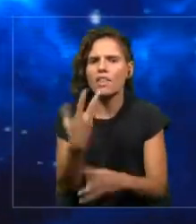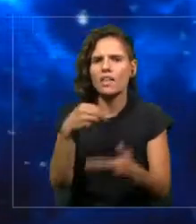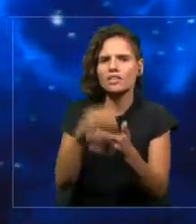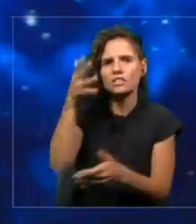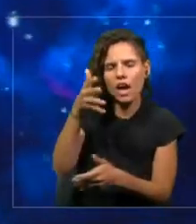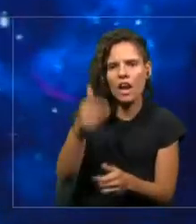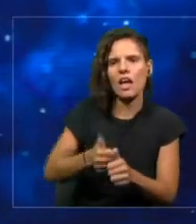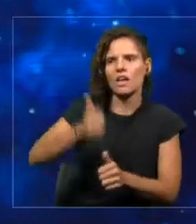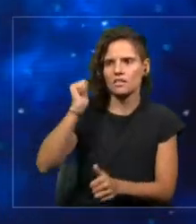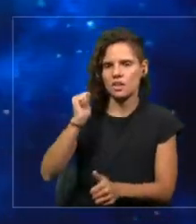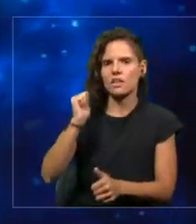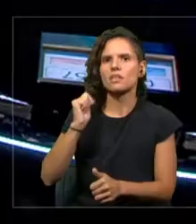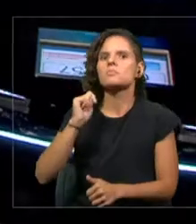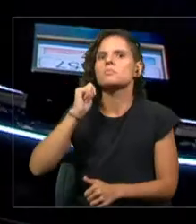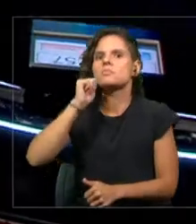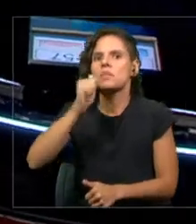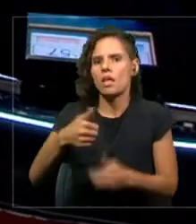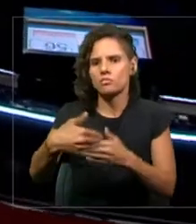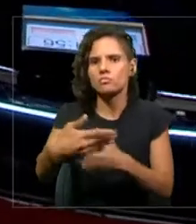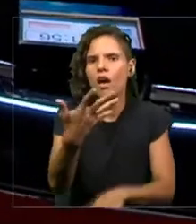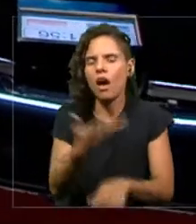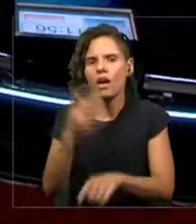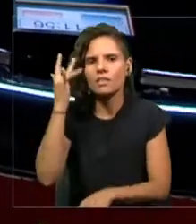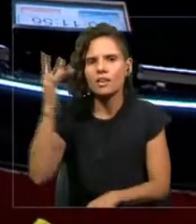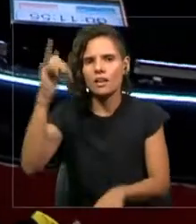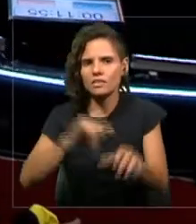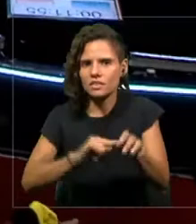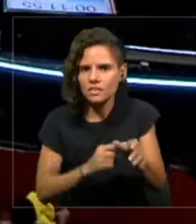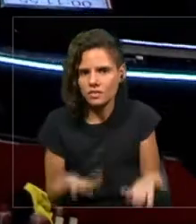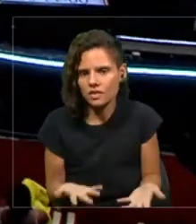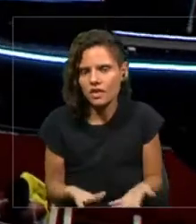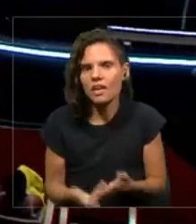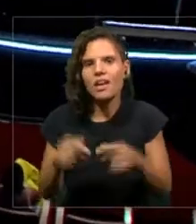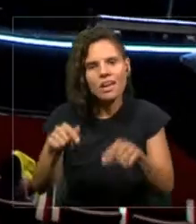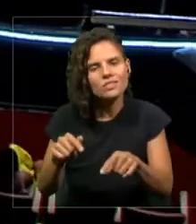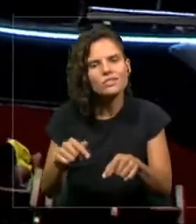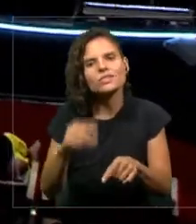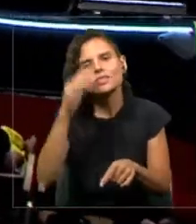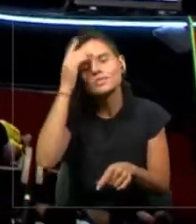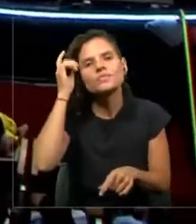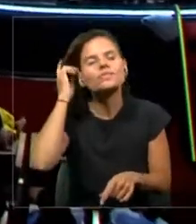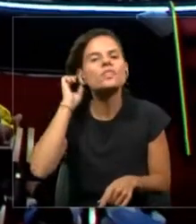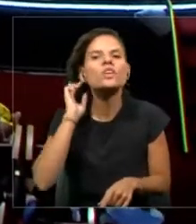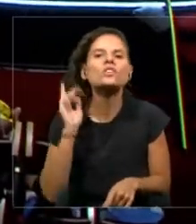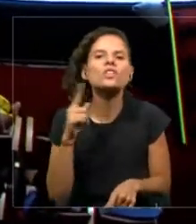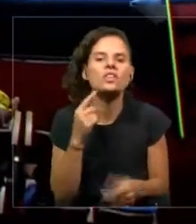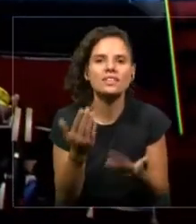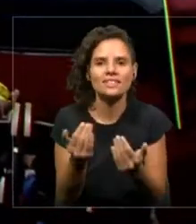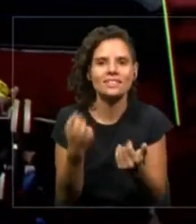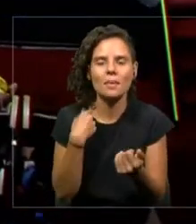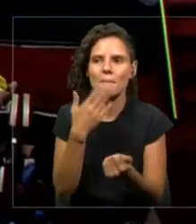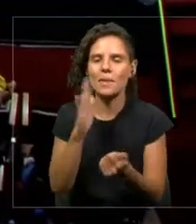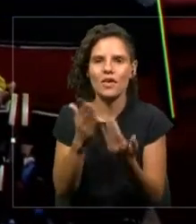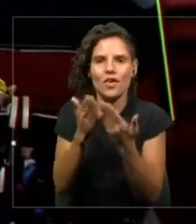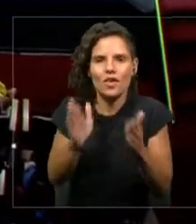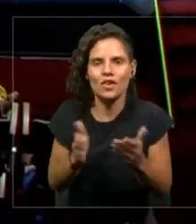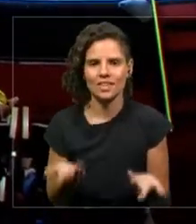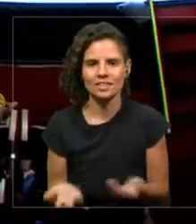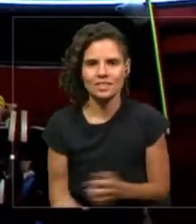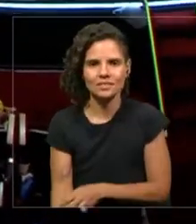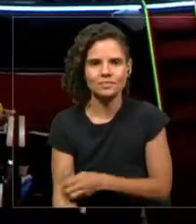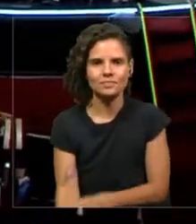el resto de la semana. Son tecnologías que habilitan mejoras. Al final del día es un conjunto de